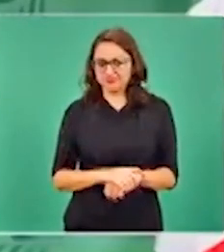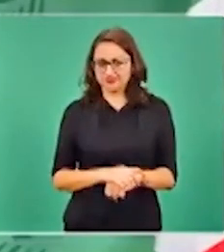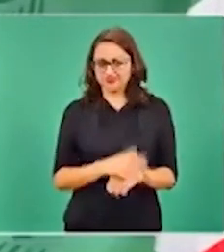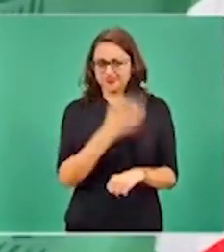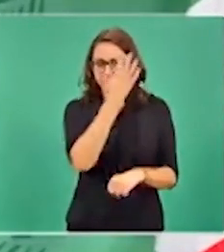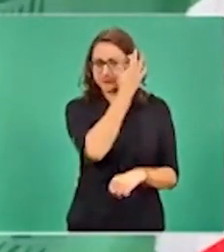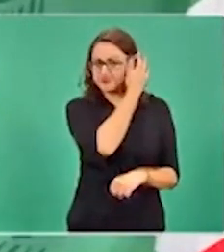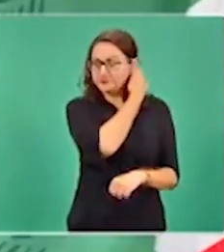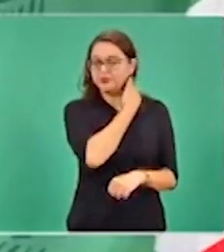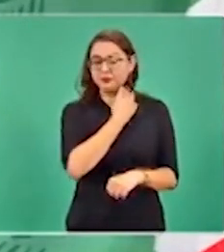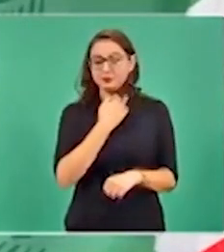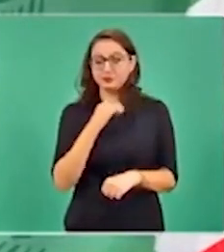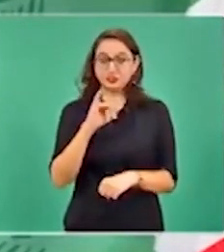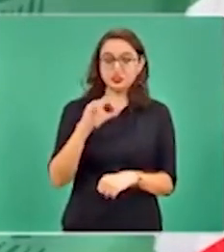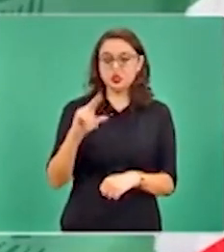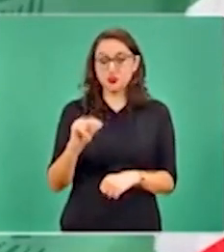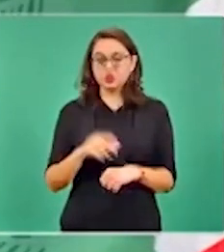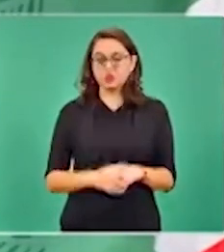¿O no?